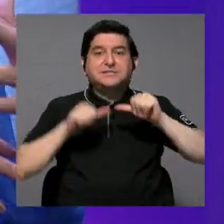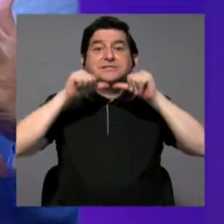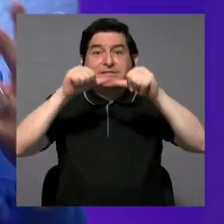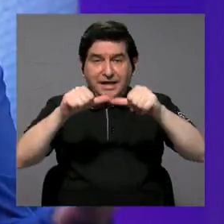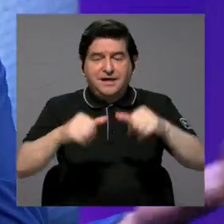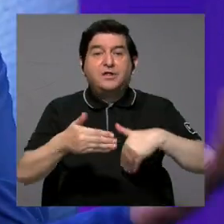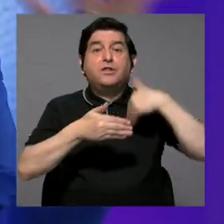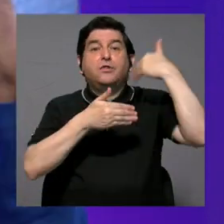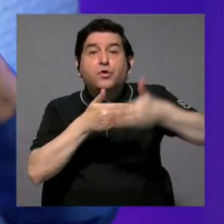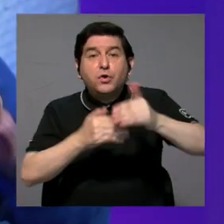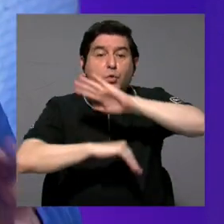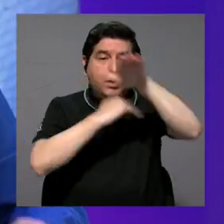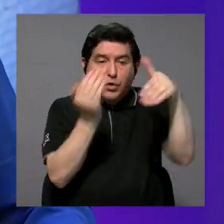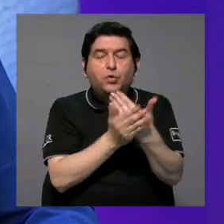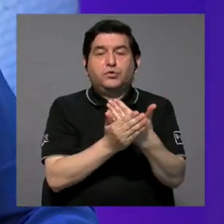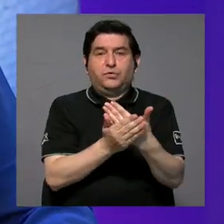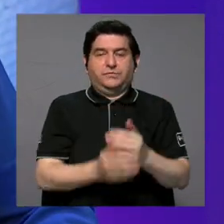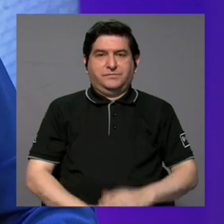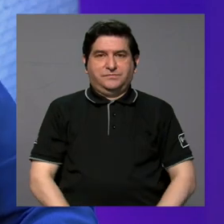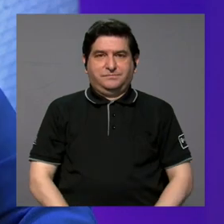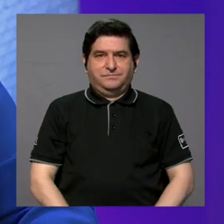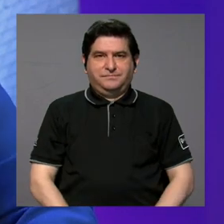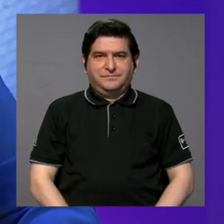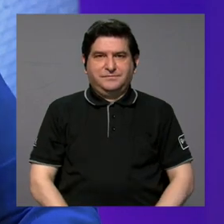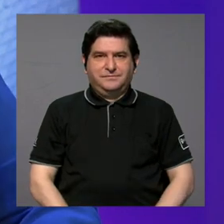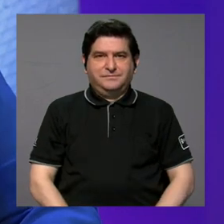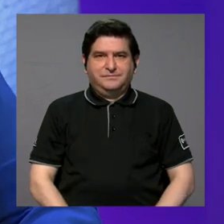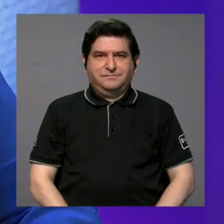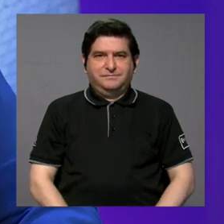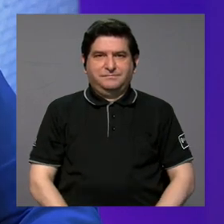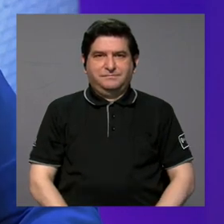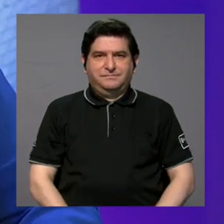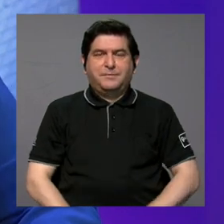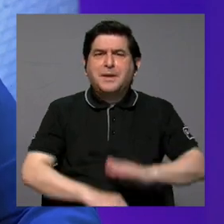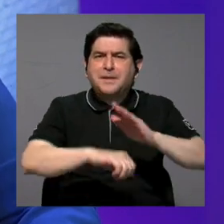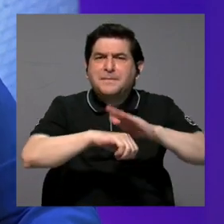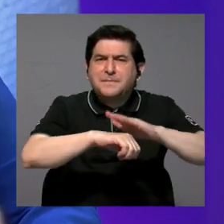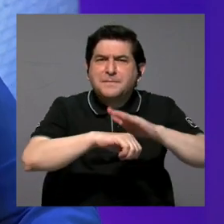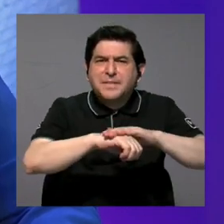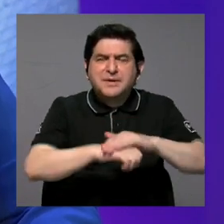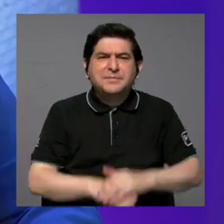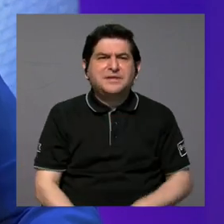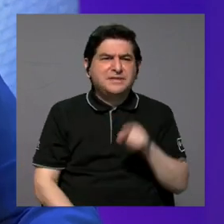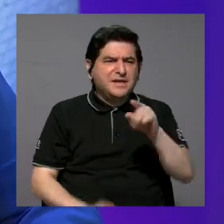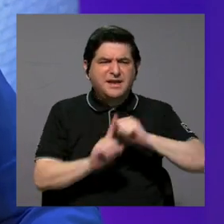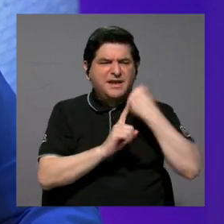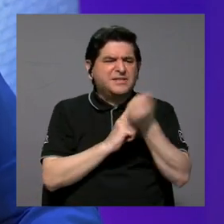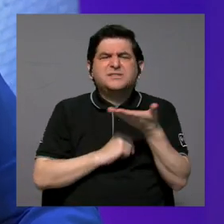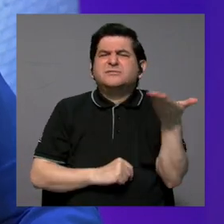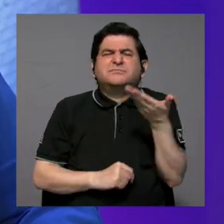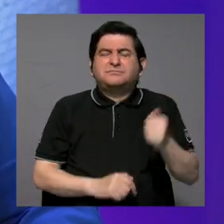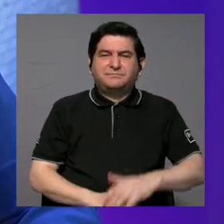sigue y después estamos todos los demás. Entonces, ¿qué nos ha permitido, digamos, este encuadre?